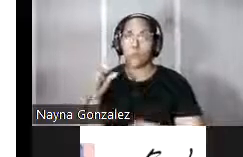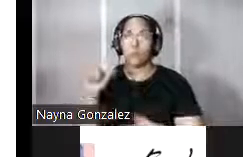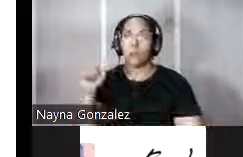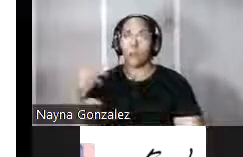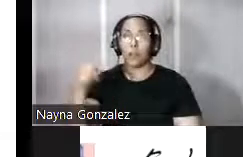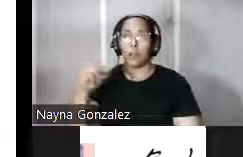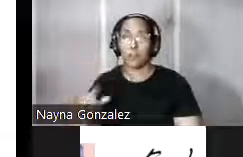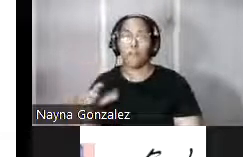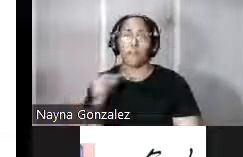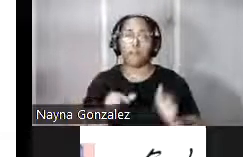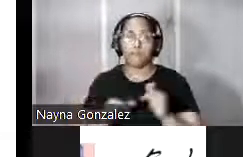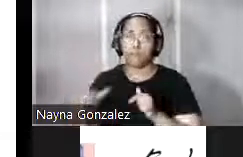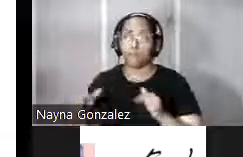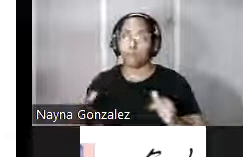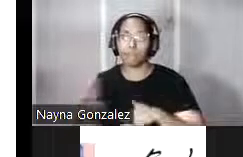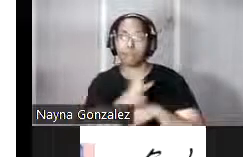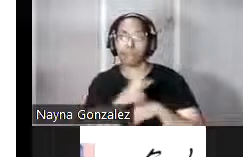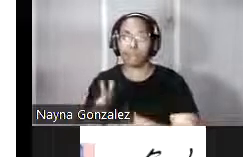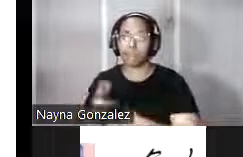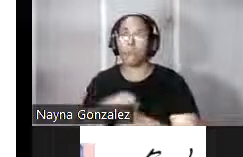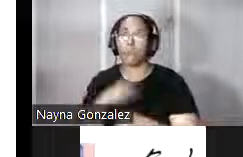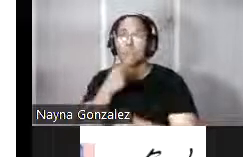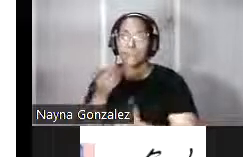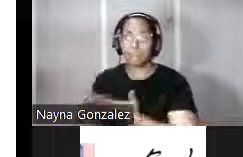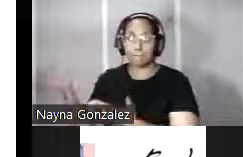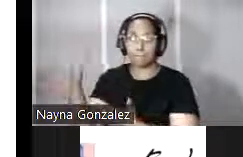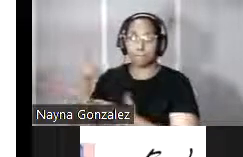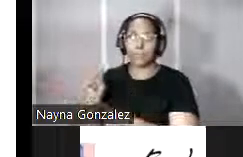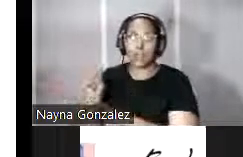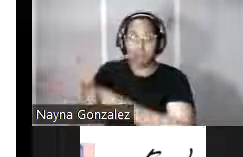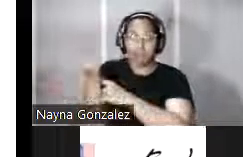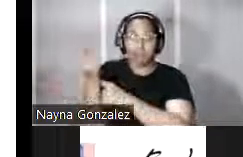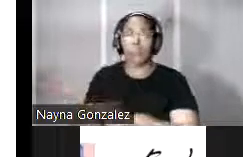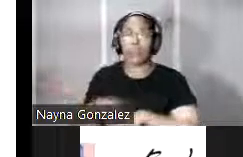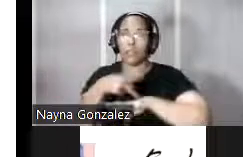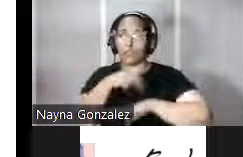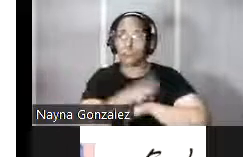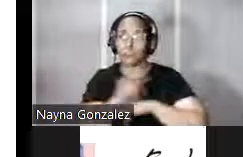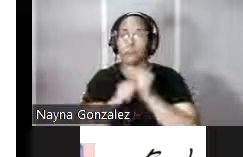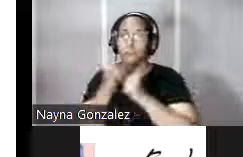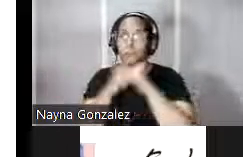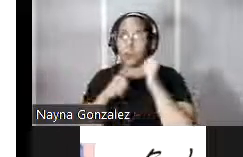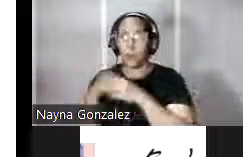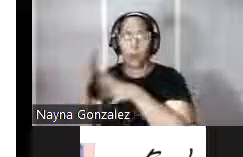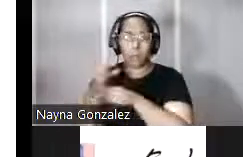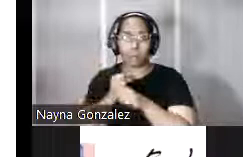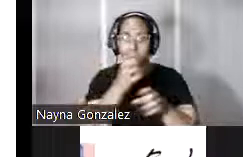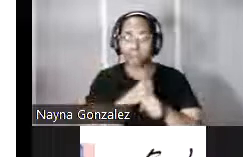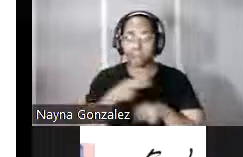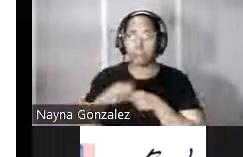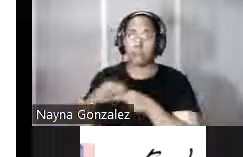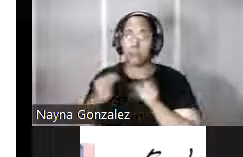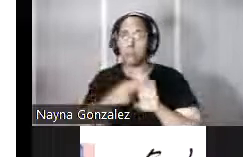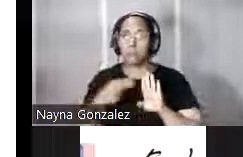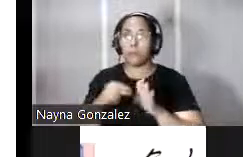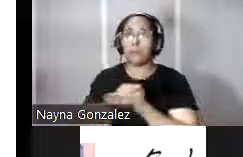piezas de artillería como decía antes es la única fortificación de Puerto Rico que no recibe el nombre de un